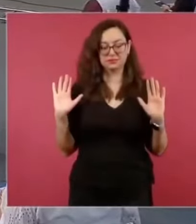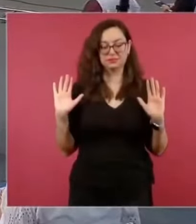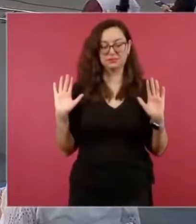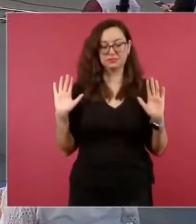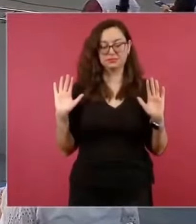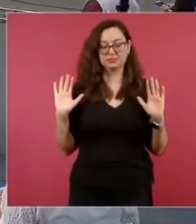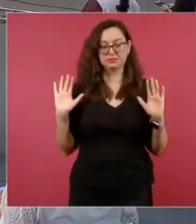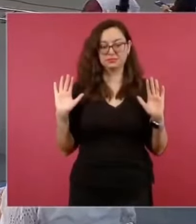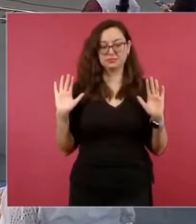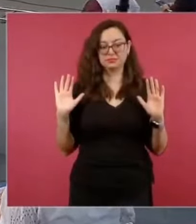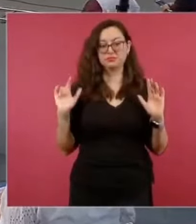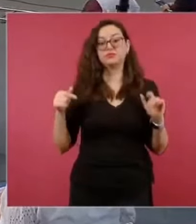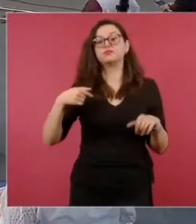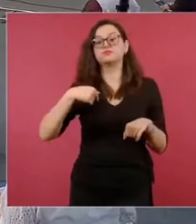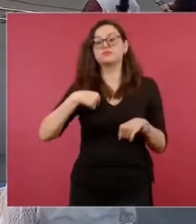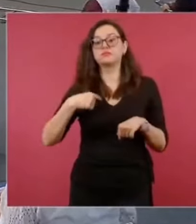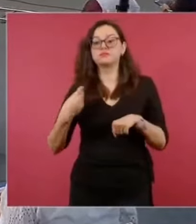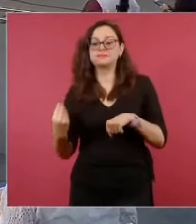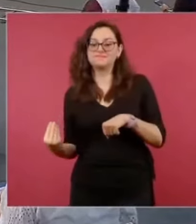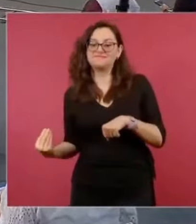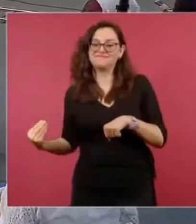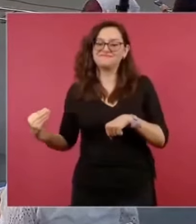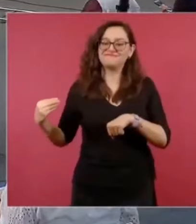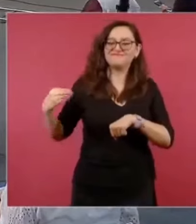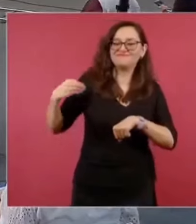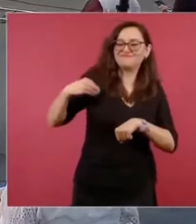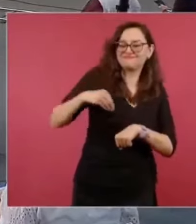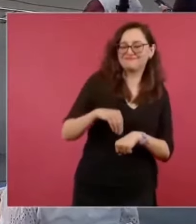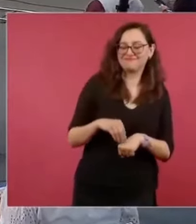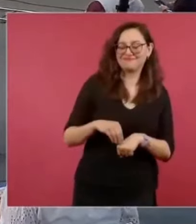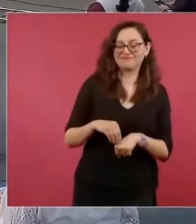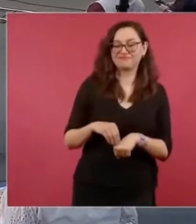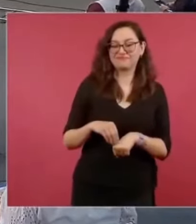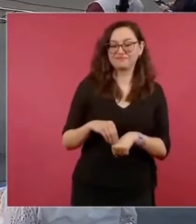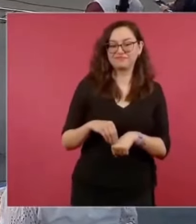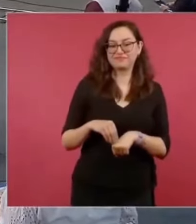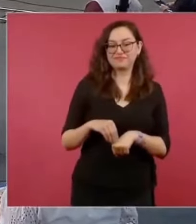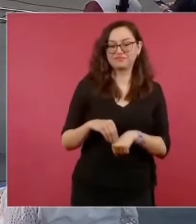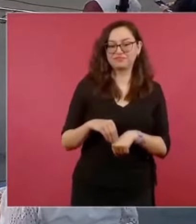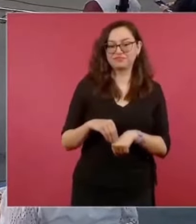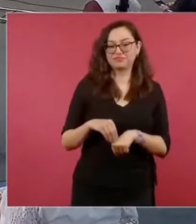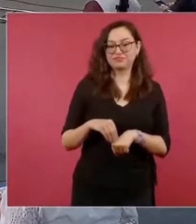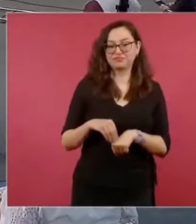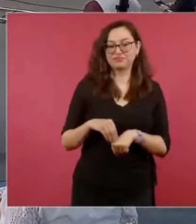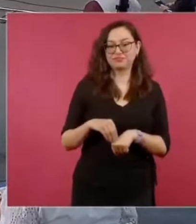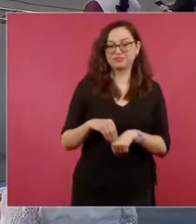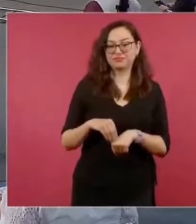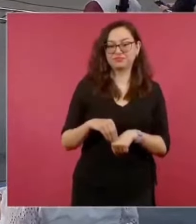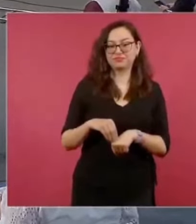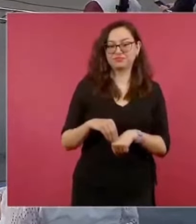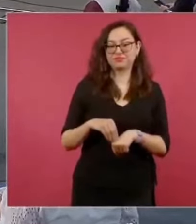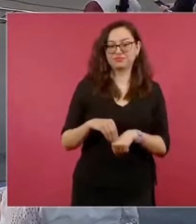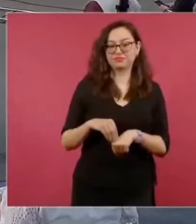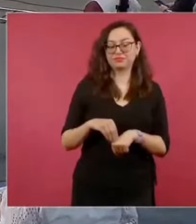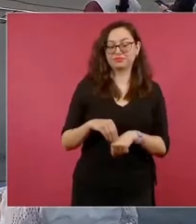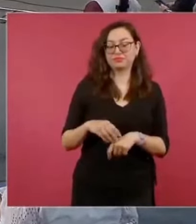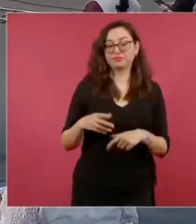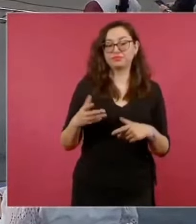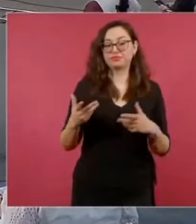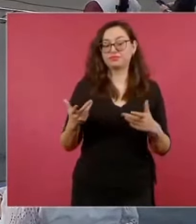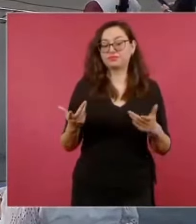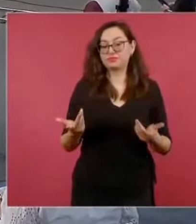Y le agregué, no somos colonia ni queremos ser